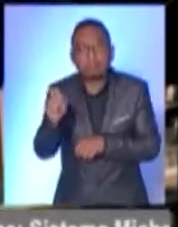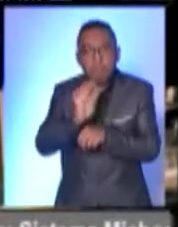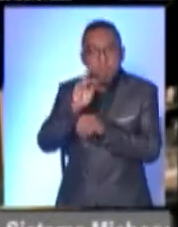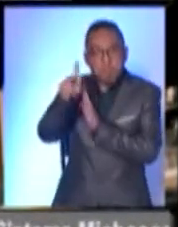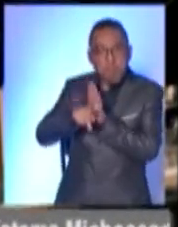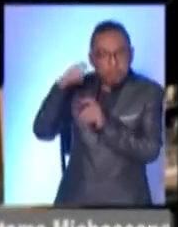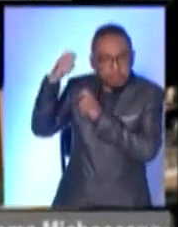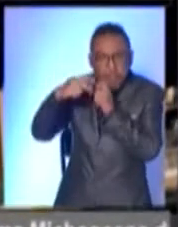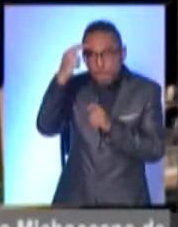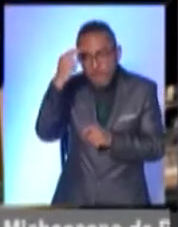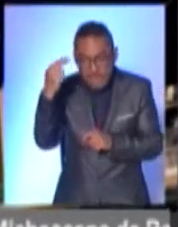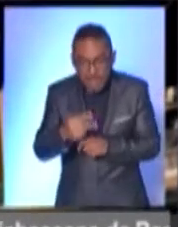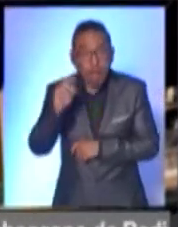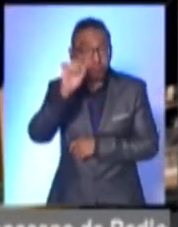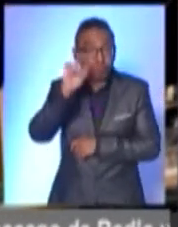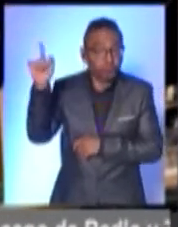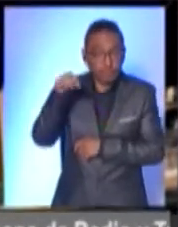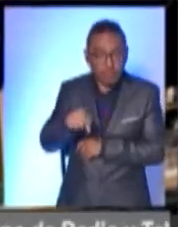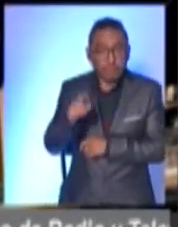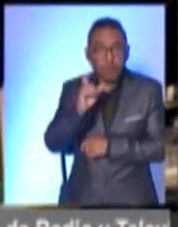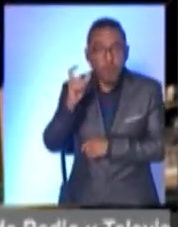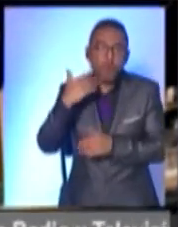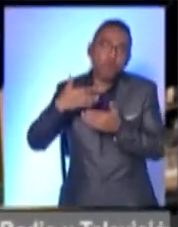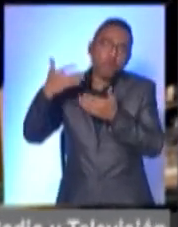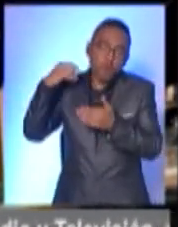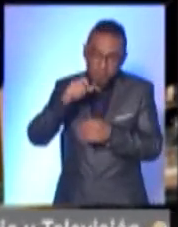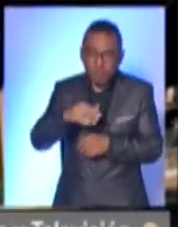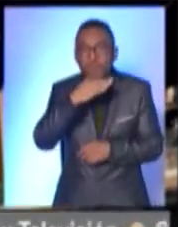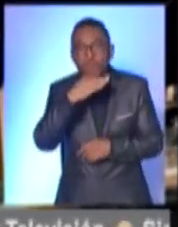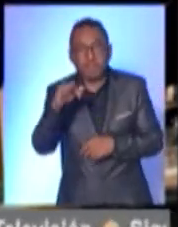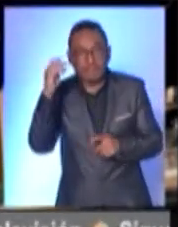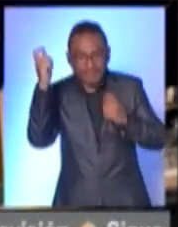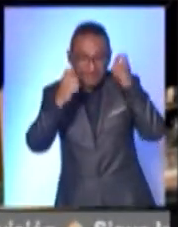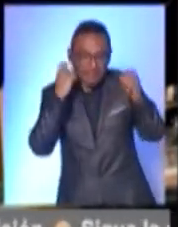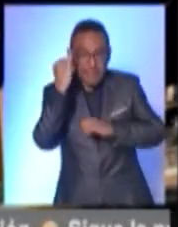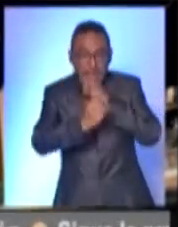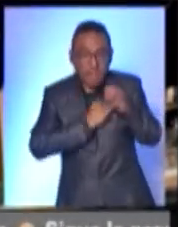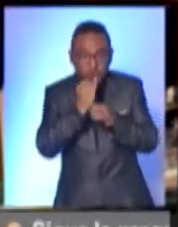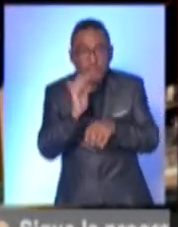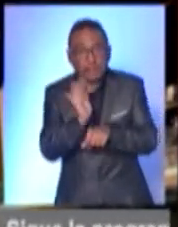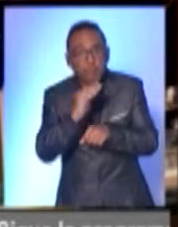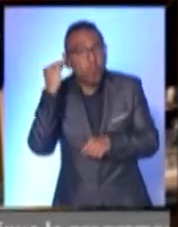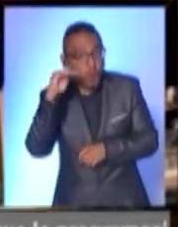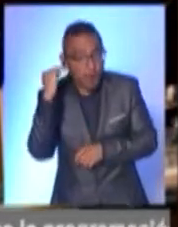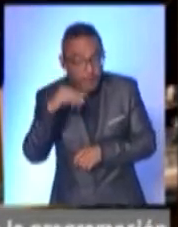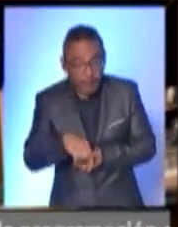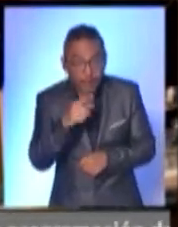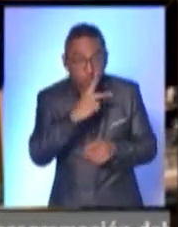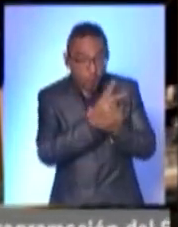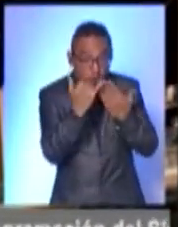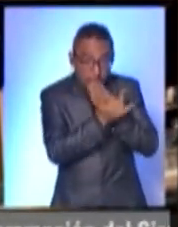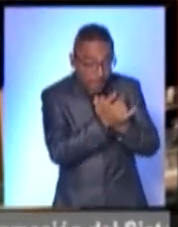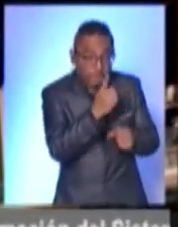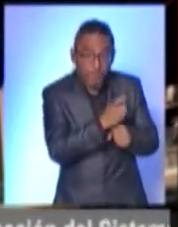mexicanas de calidad que han formado parte de algunas de las ediciones del Festival Internacional de Cine de Morelia. Esta primera etapa del proyecto,